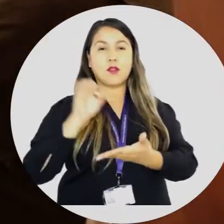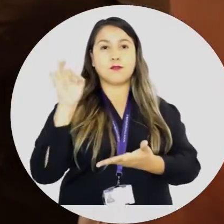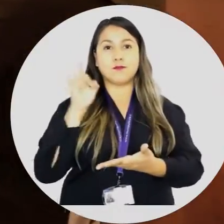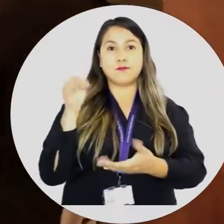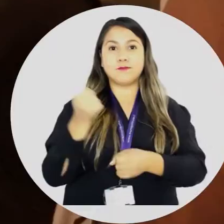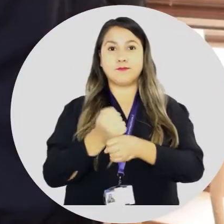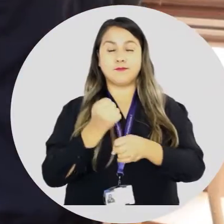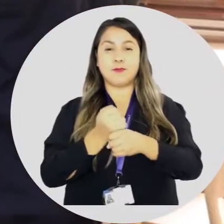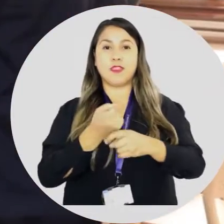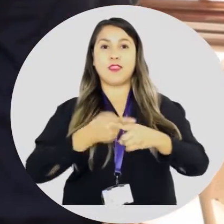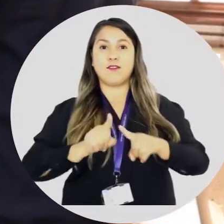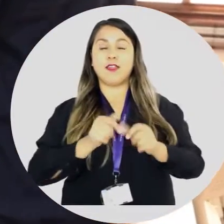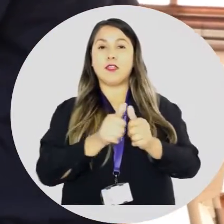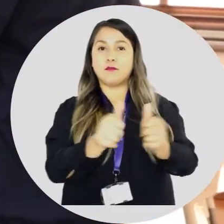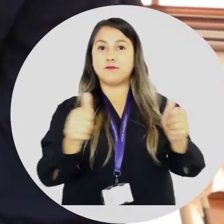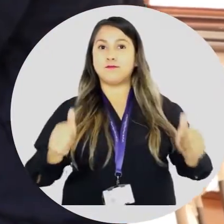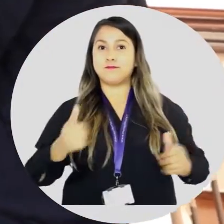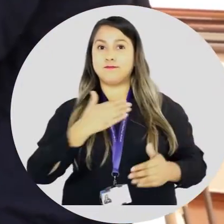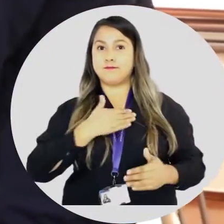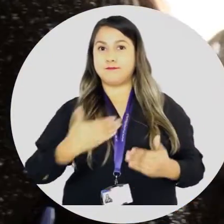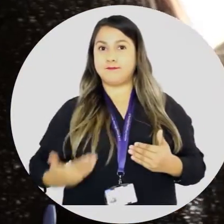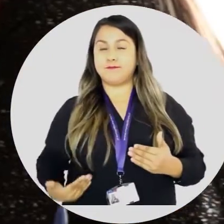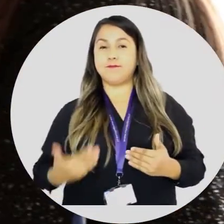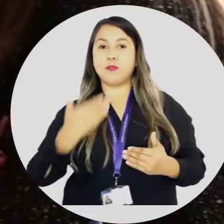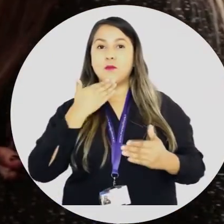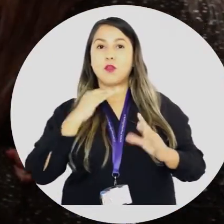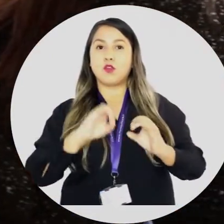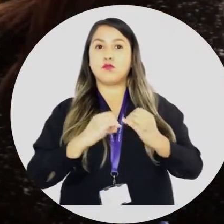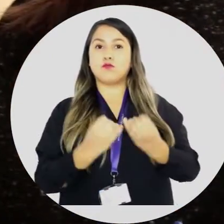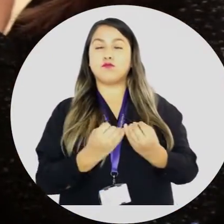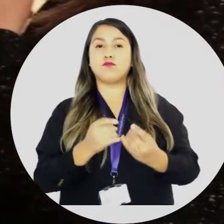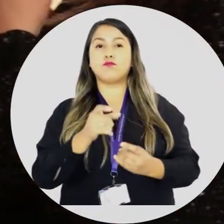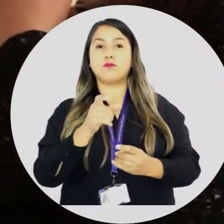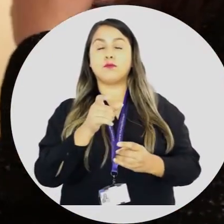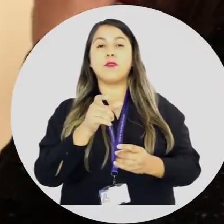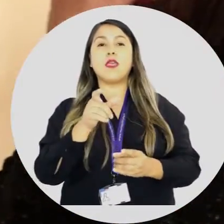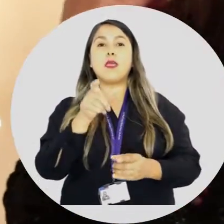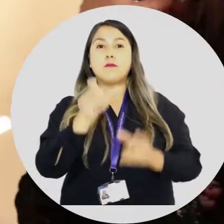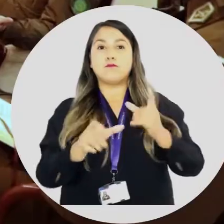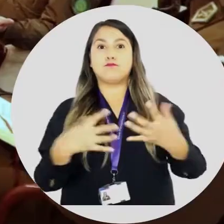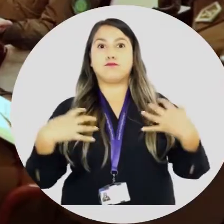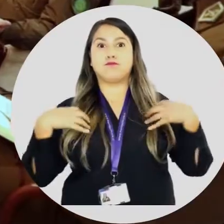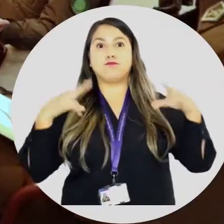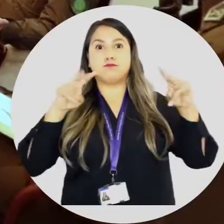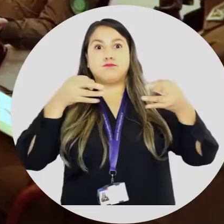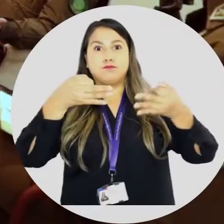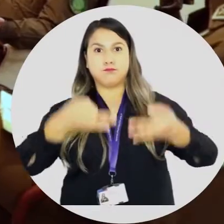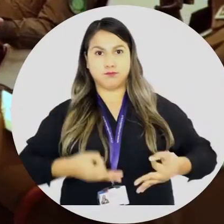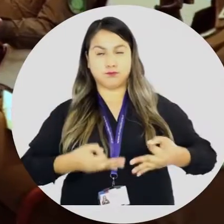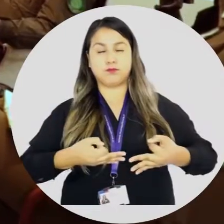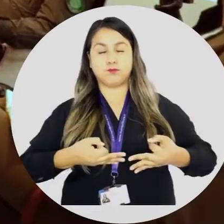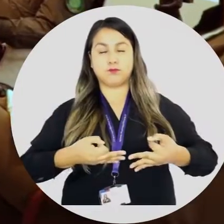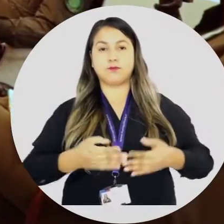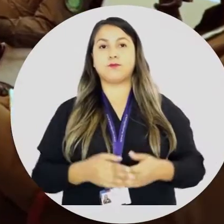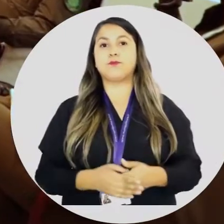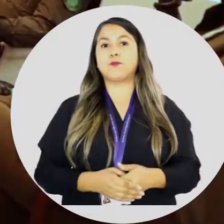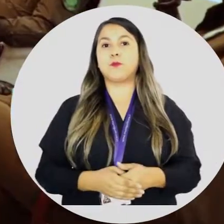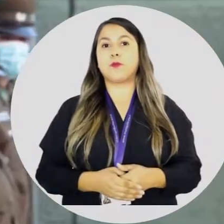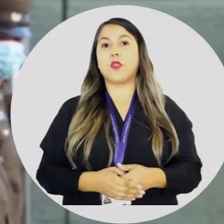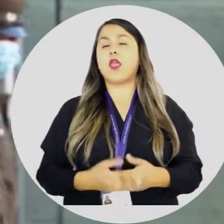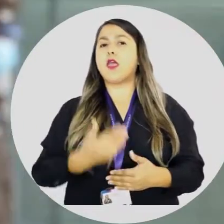reuniones de trabajo con diversas autoridades de gobierno y organismos de seguridad para coordinar acciones concretas.